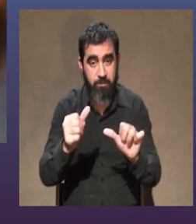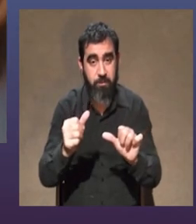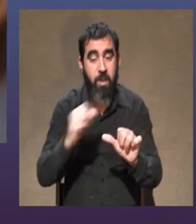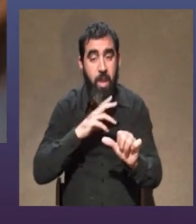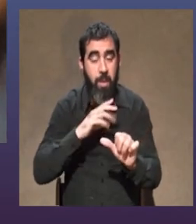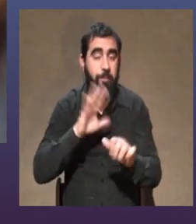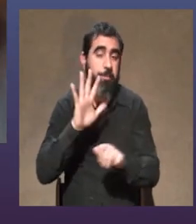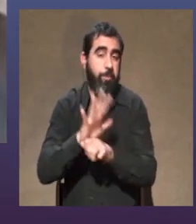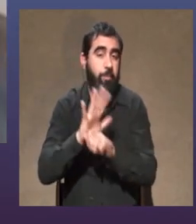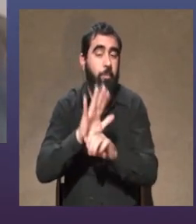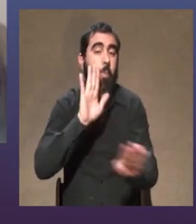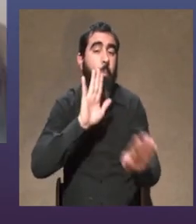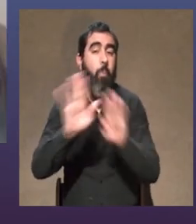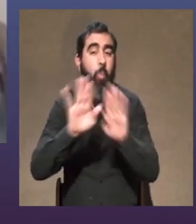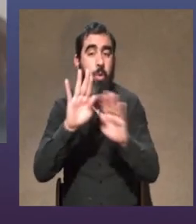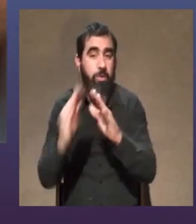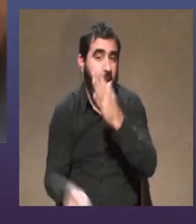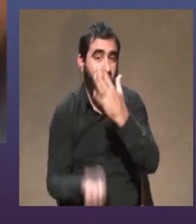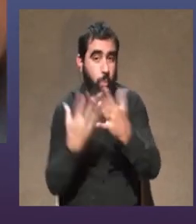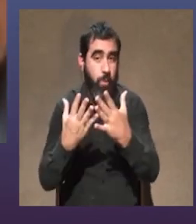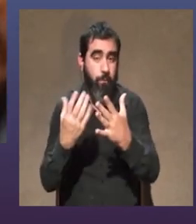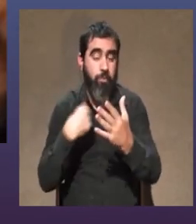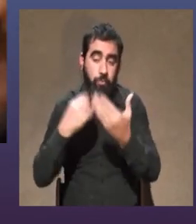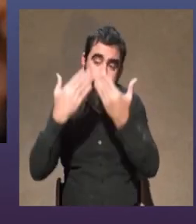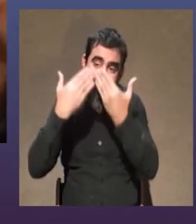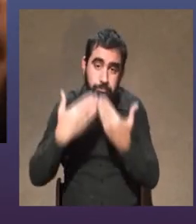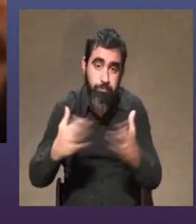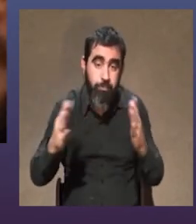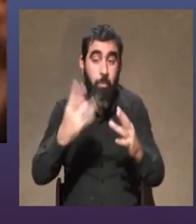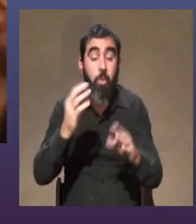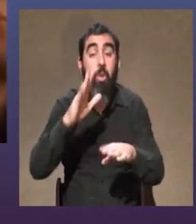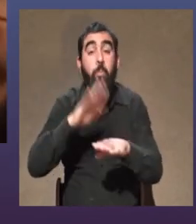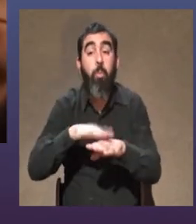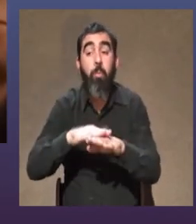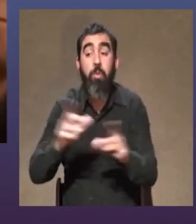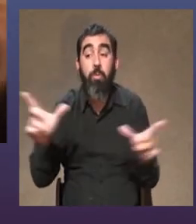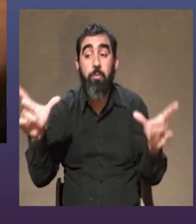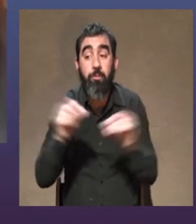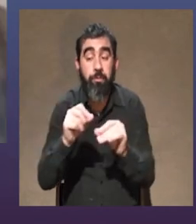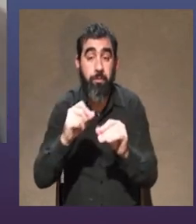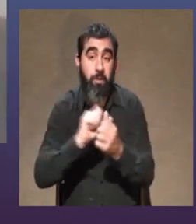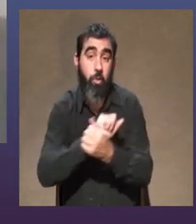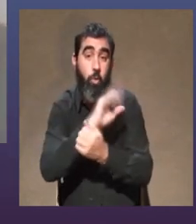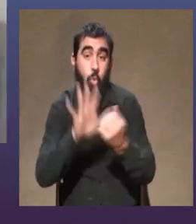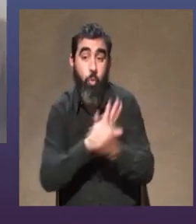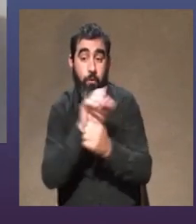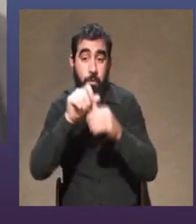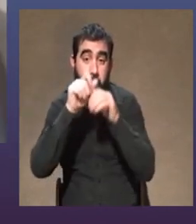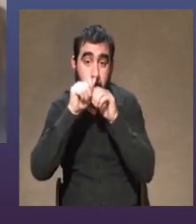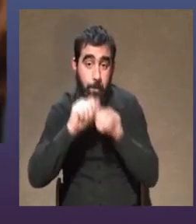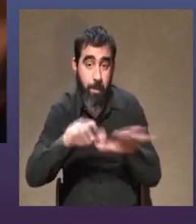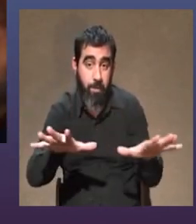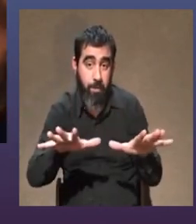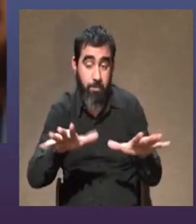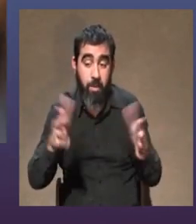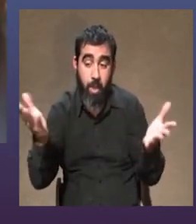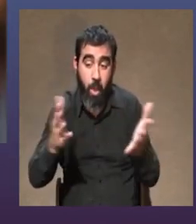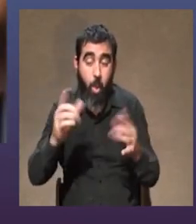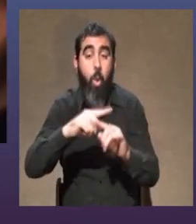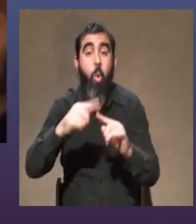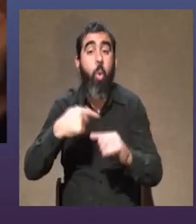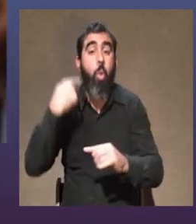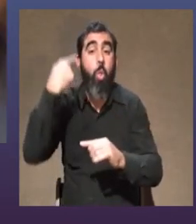una puerta no cerré abrí porque esto en un momento se va a terminar más tarde más temprano